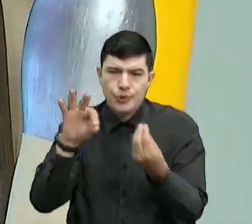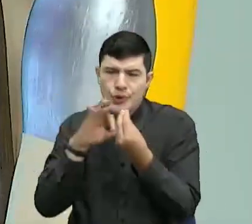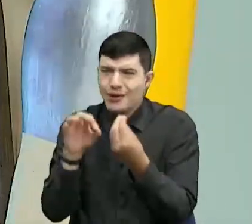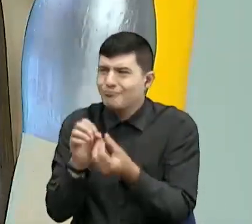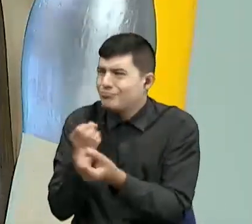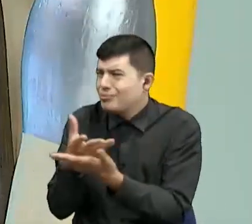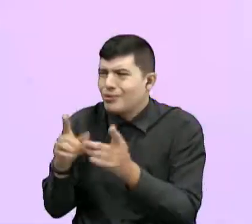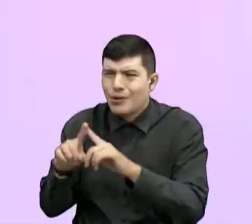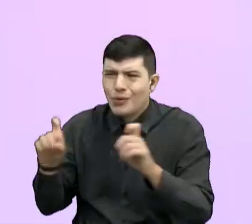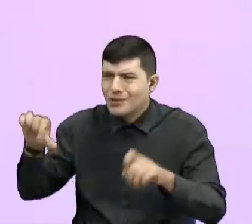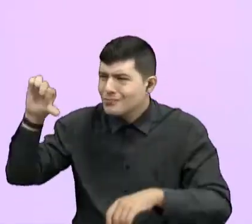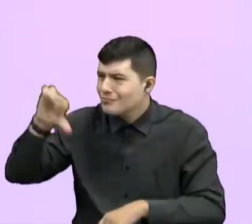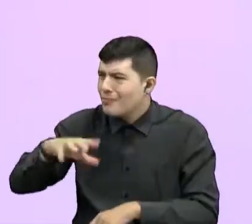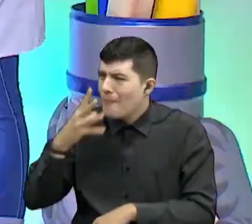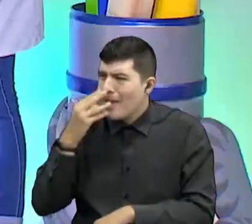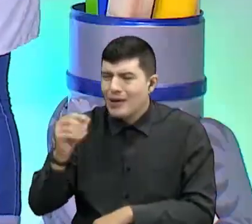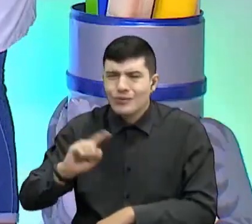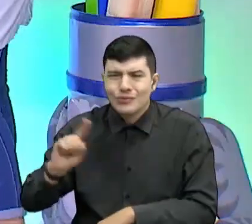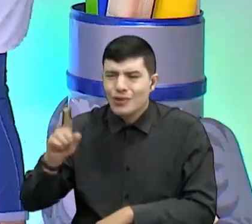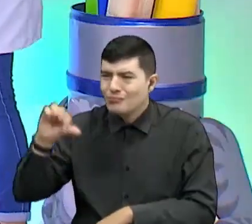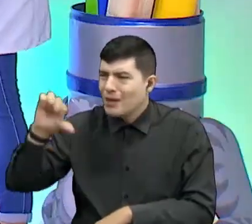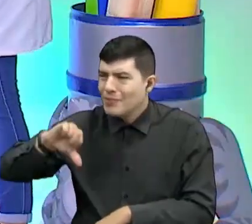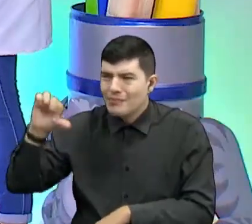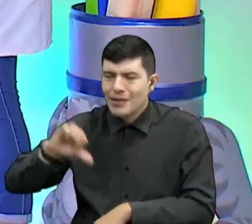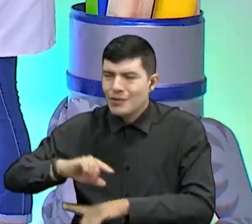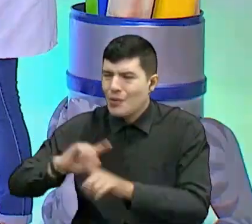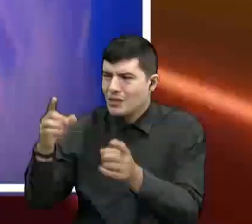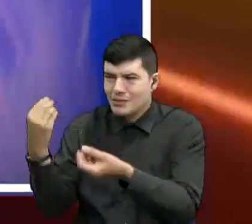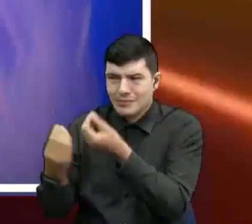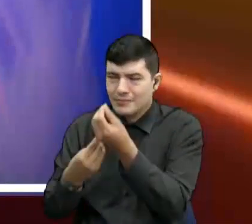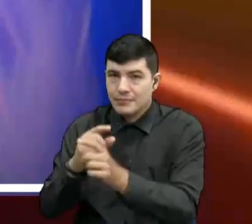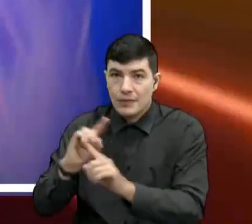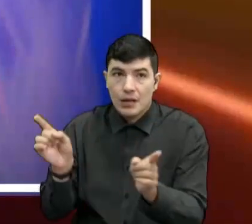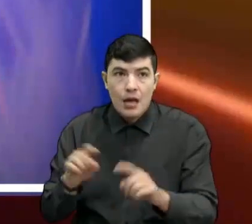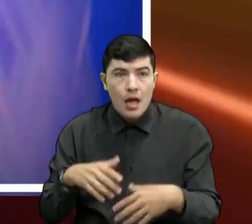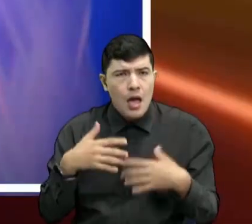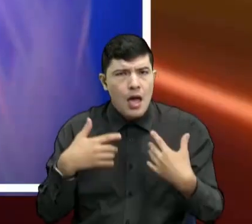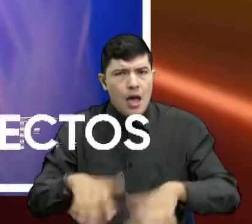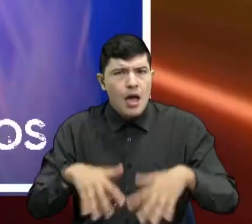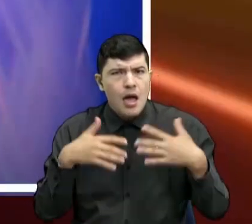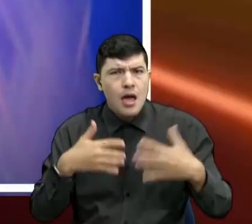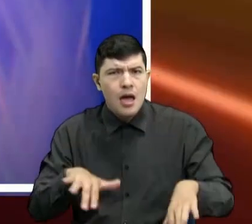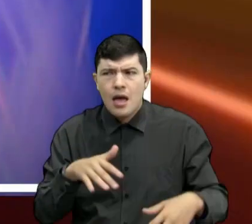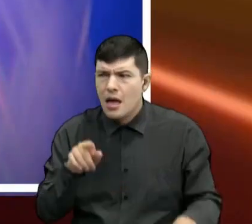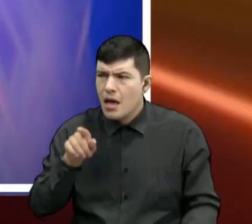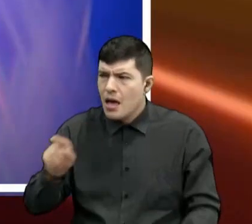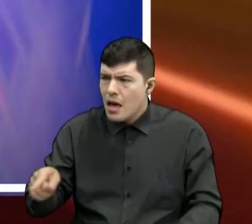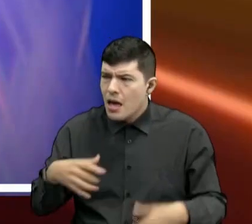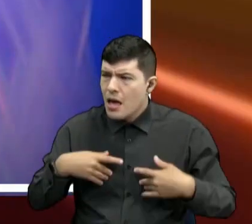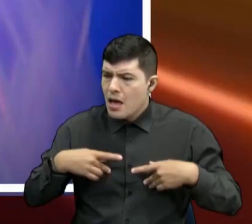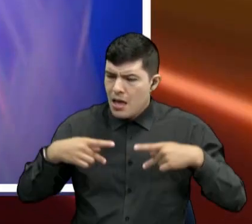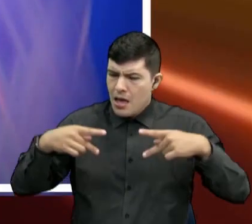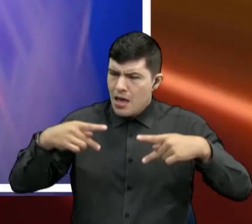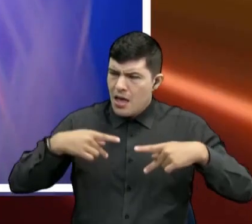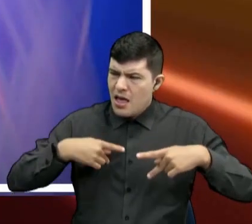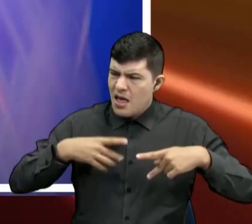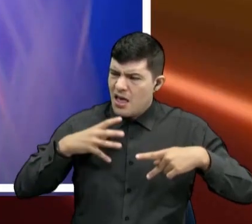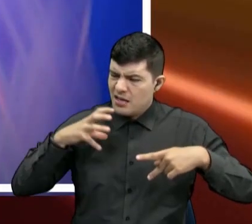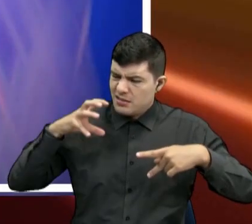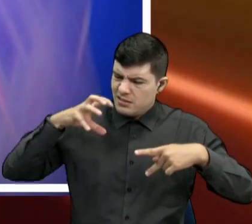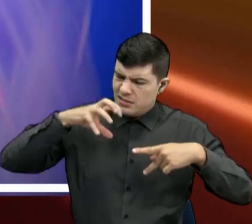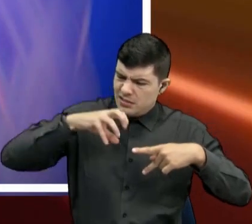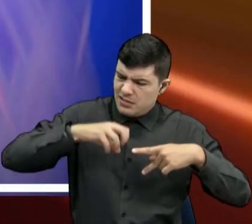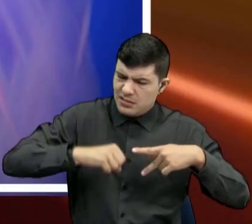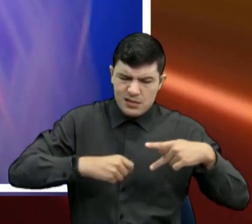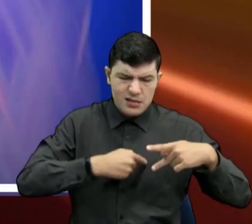no hay que hacer, definitivamente, si no nos vamos a enfermar. ¡Ay! Bueno. Porque acá el, el, el... El efecto nocivo del